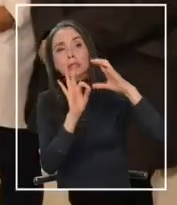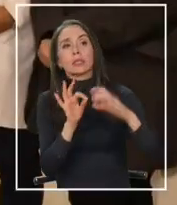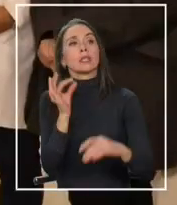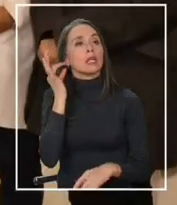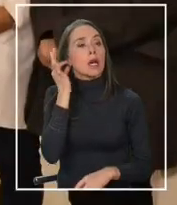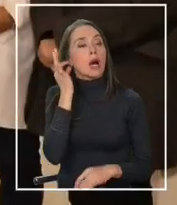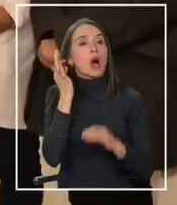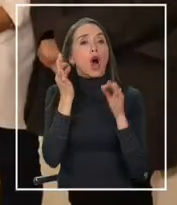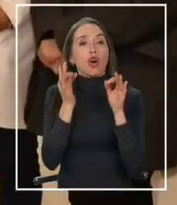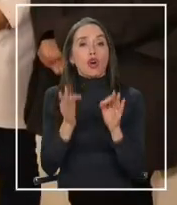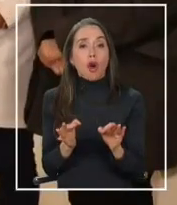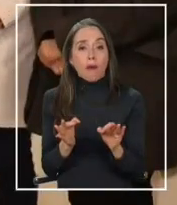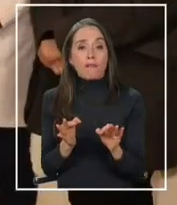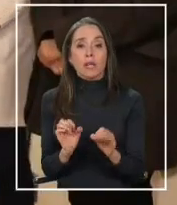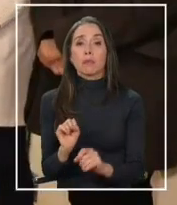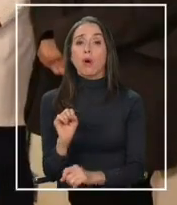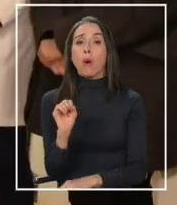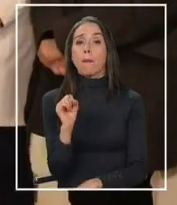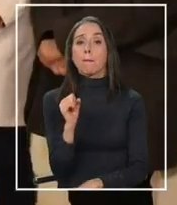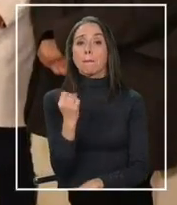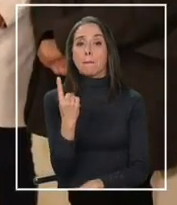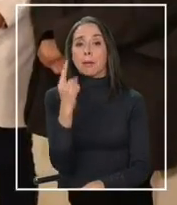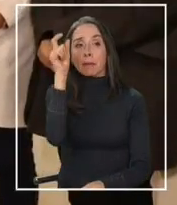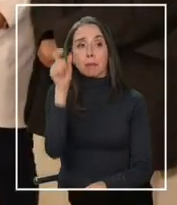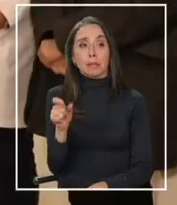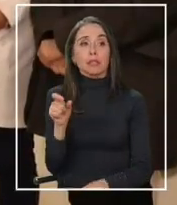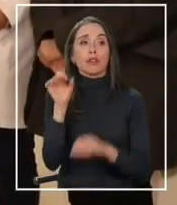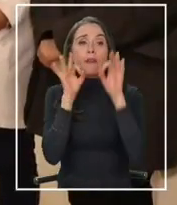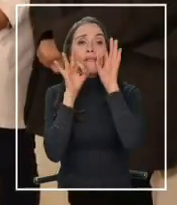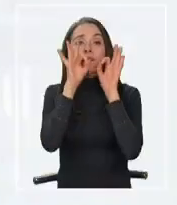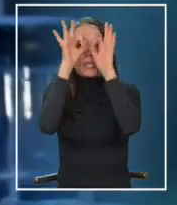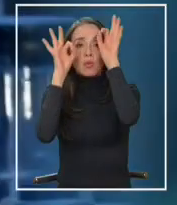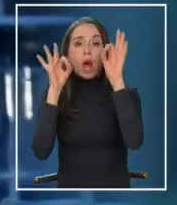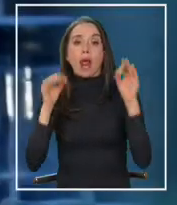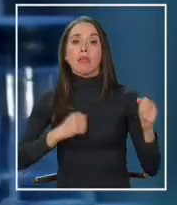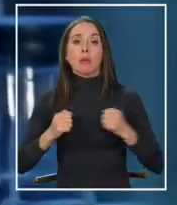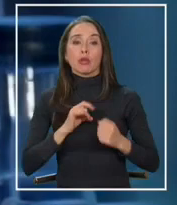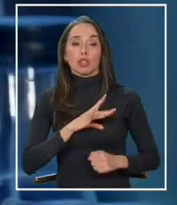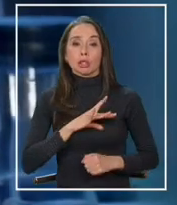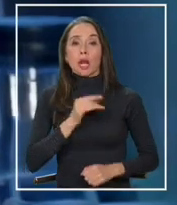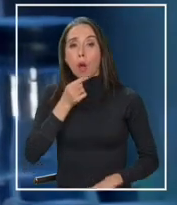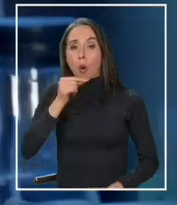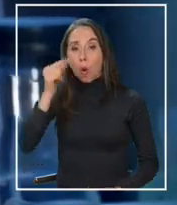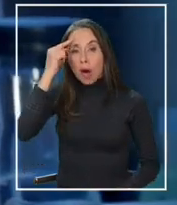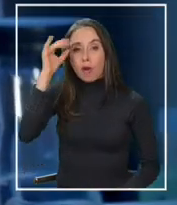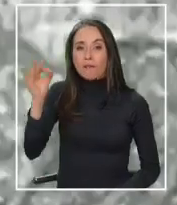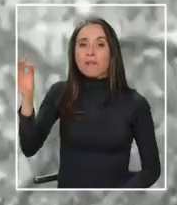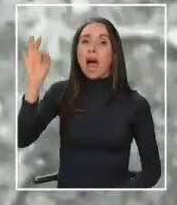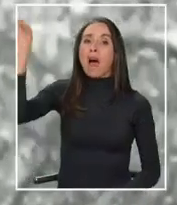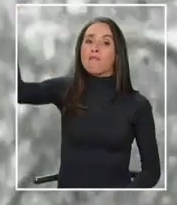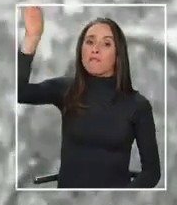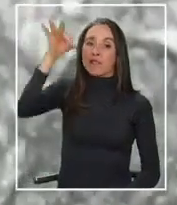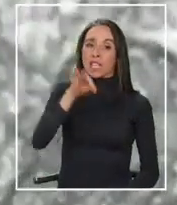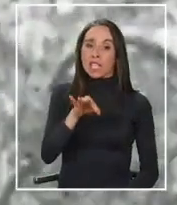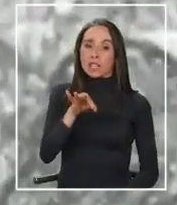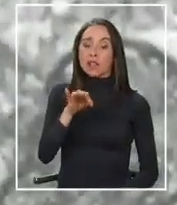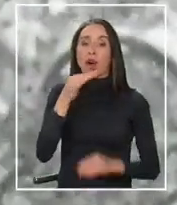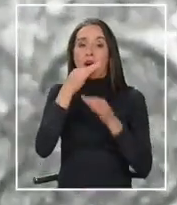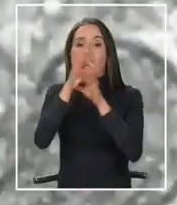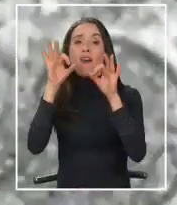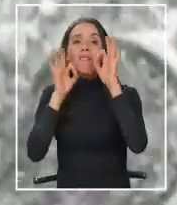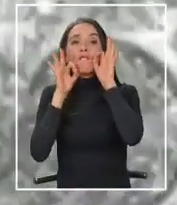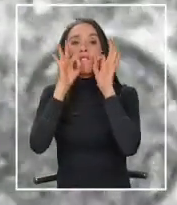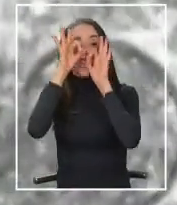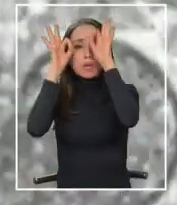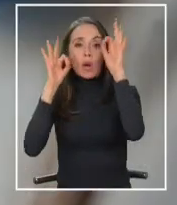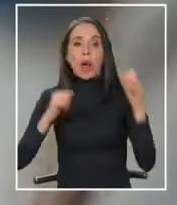Hemos confirmado el primer caso de viruela del mono en Chile. Su llegada era inminente. Tarde o temprano, el brote de viruela